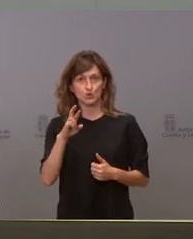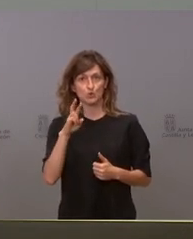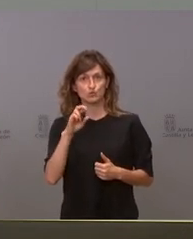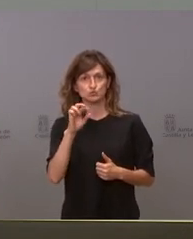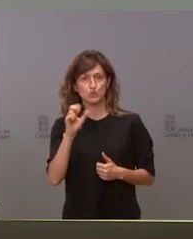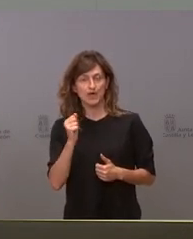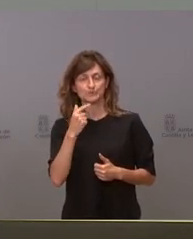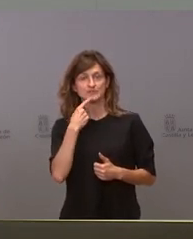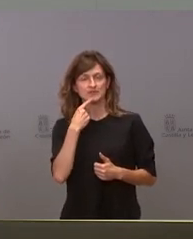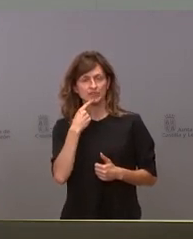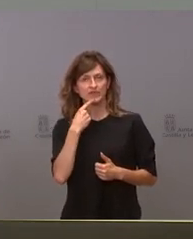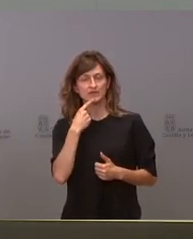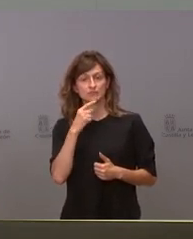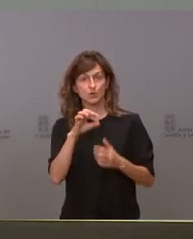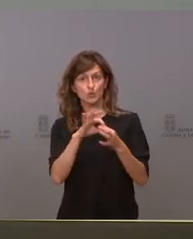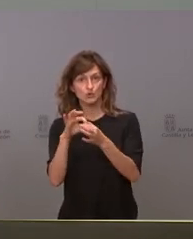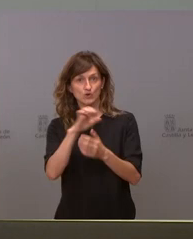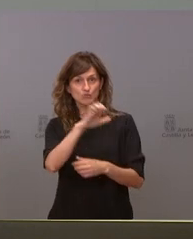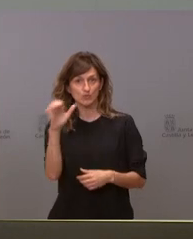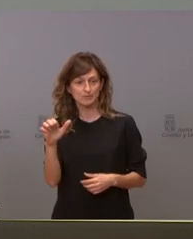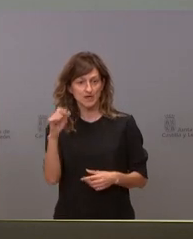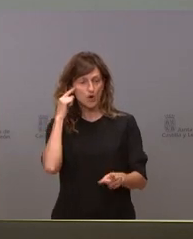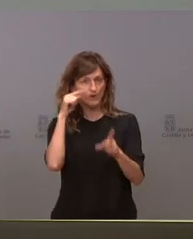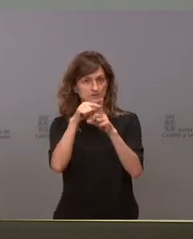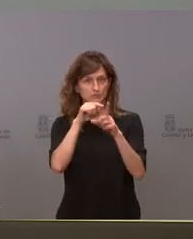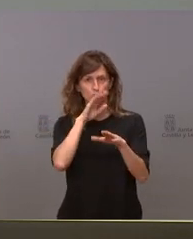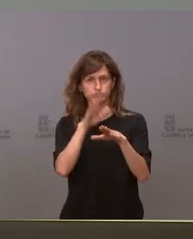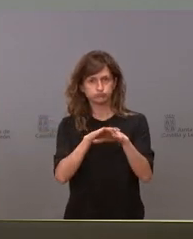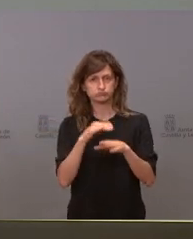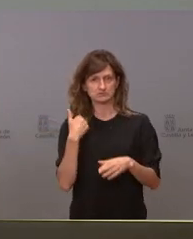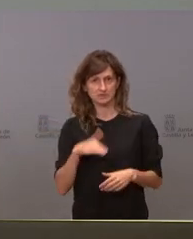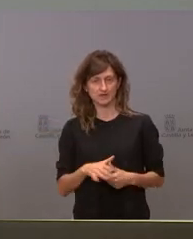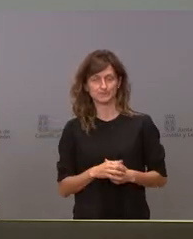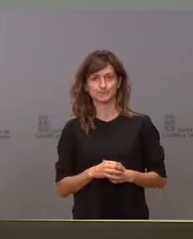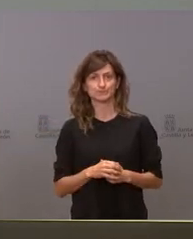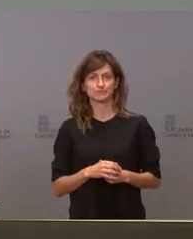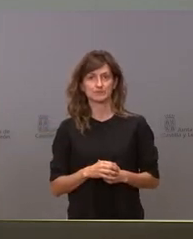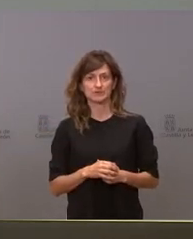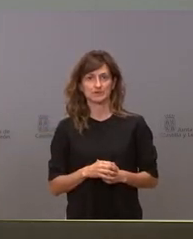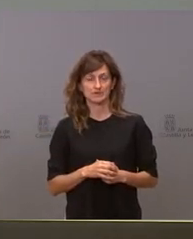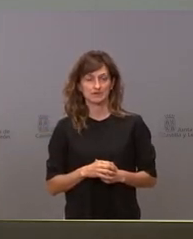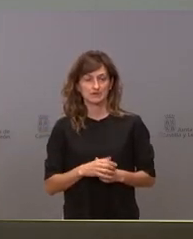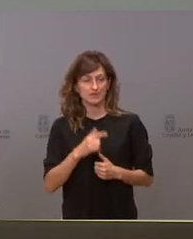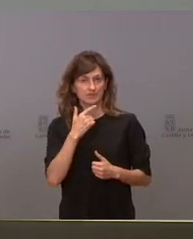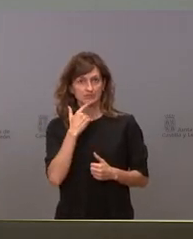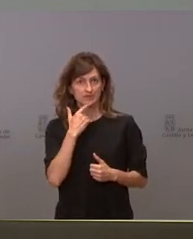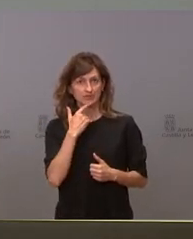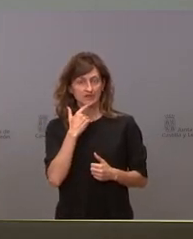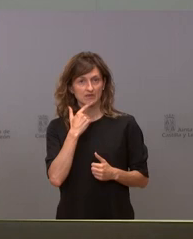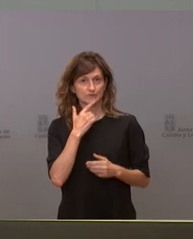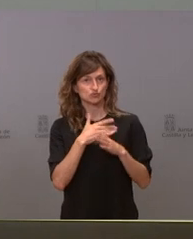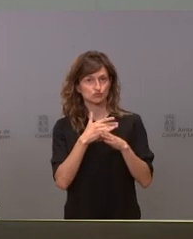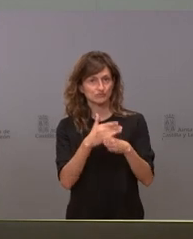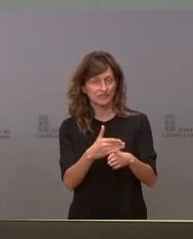aseguró que la unión europea había cumplido con su objetivo y que había vacunas suficientes para